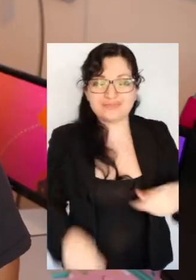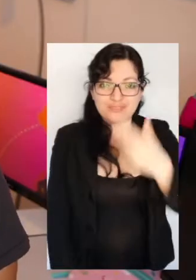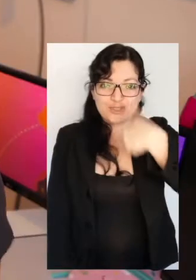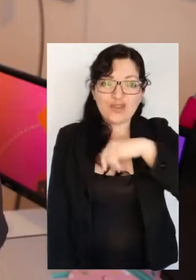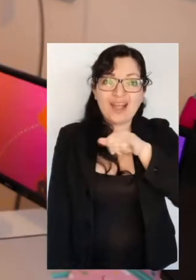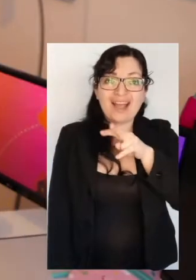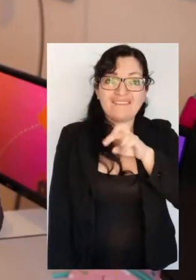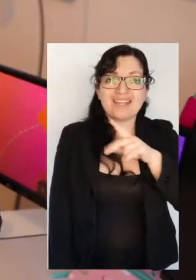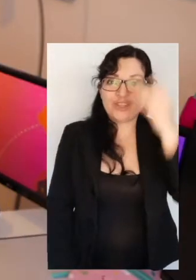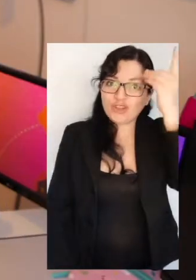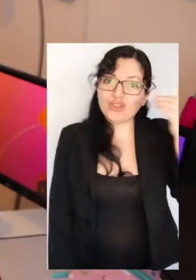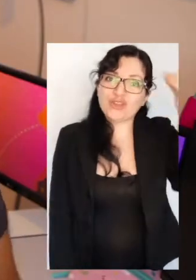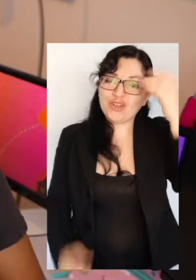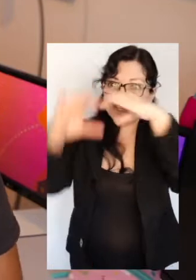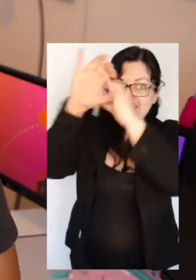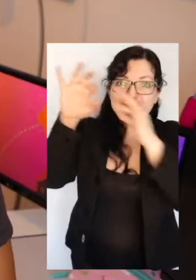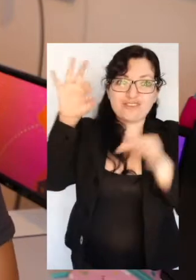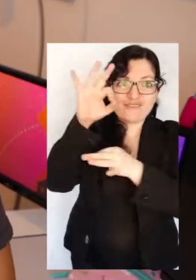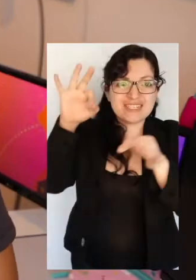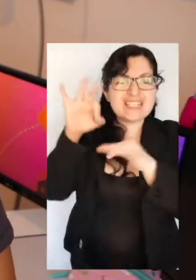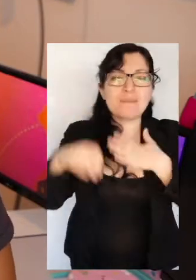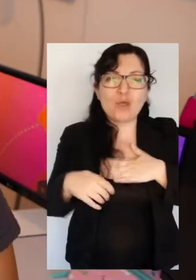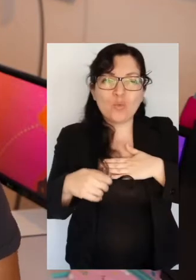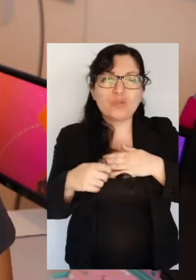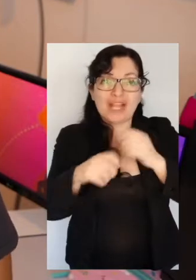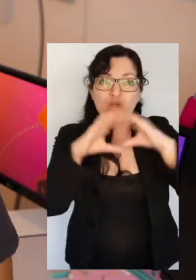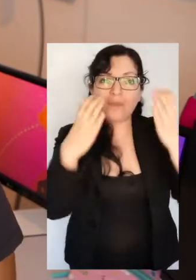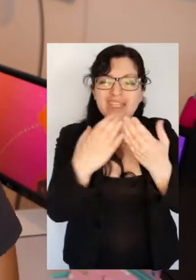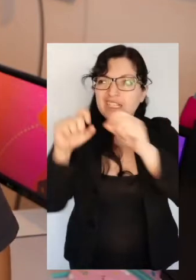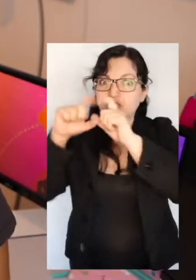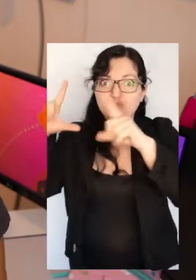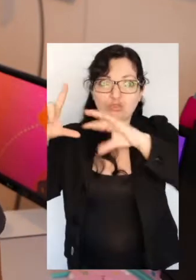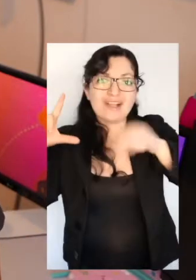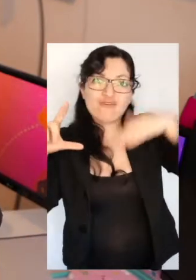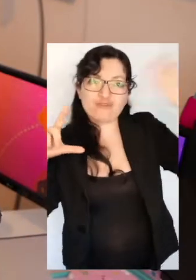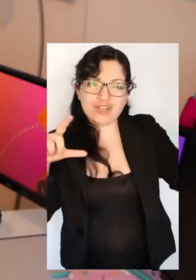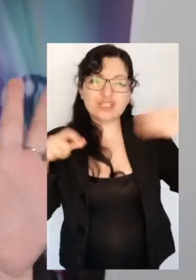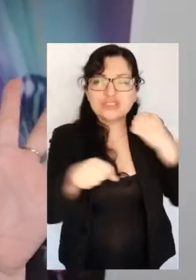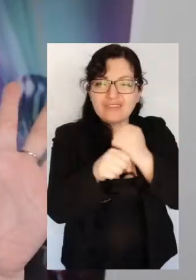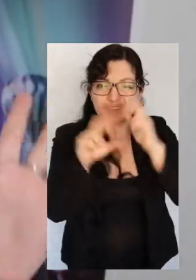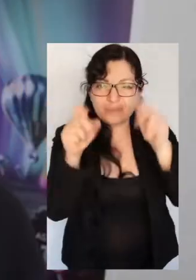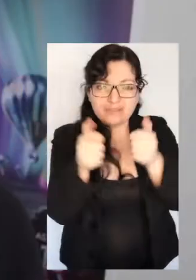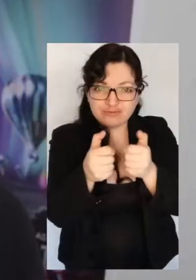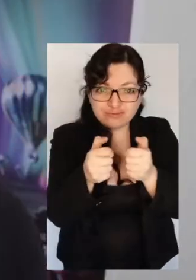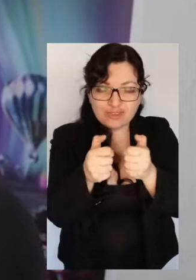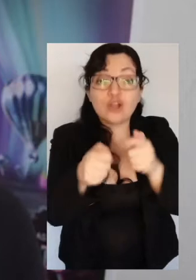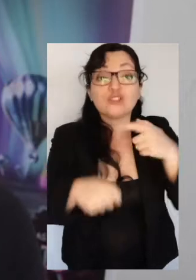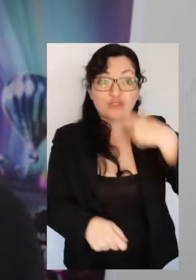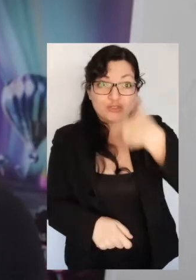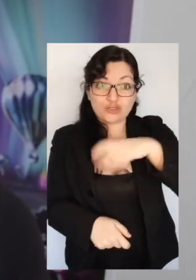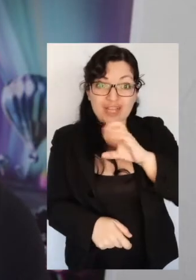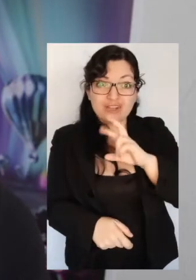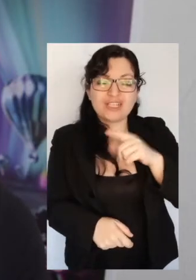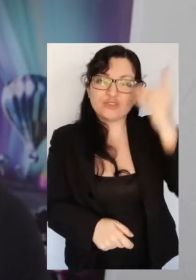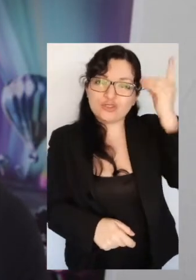Javiera, doctora en astrofísica, me gustan los exoplanetas y trabajo en videojuegos. Soy Karolina, soy doctora en